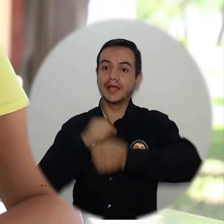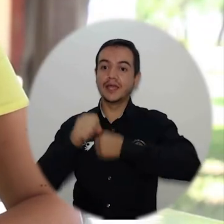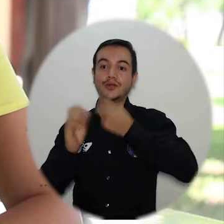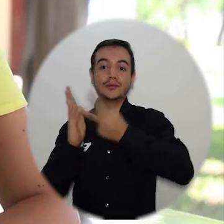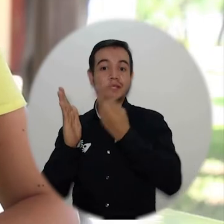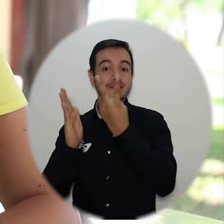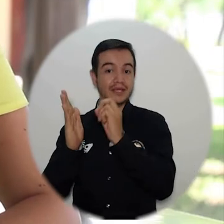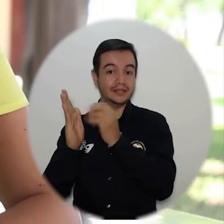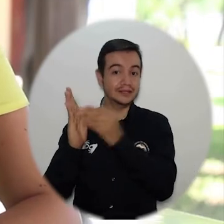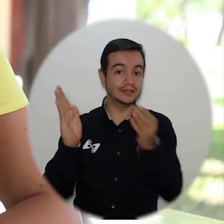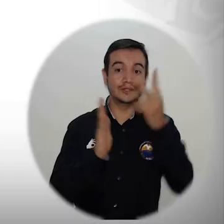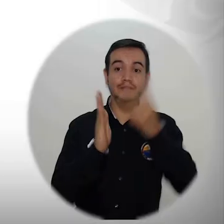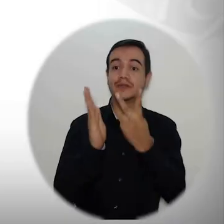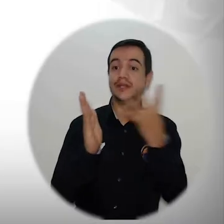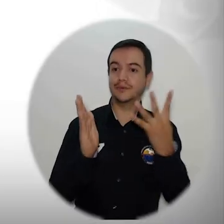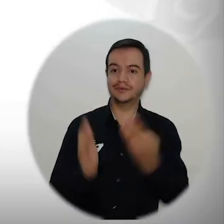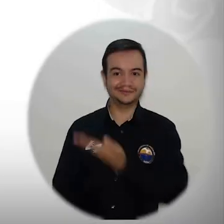periodo 2020-2024.